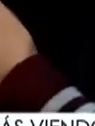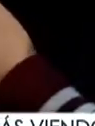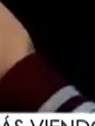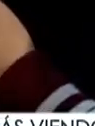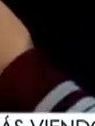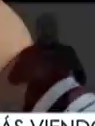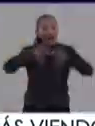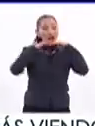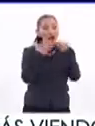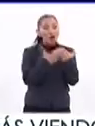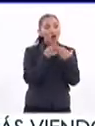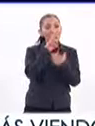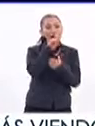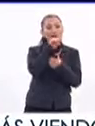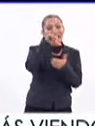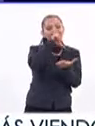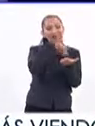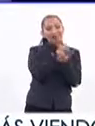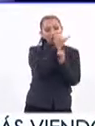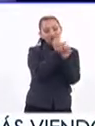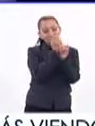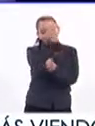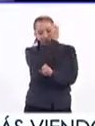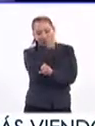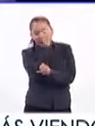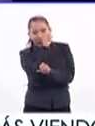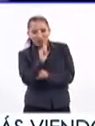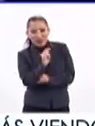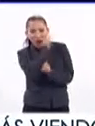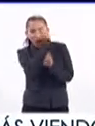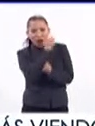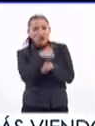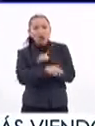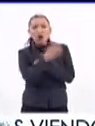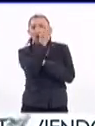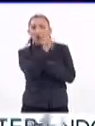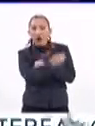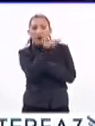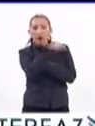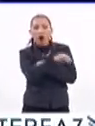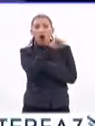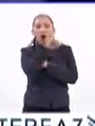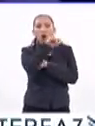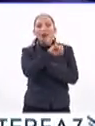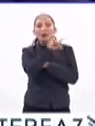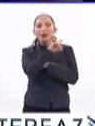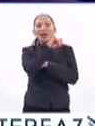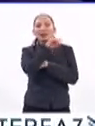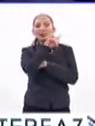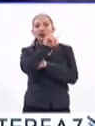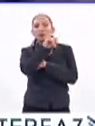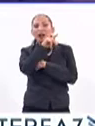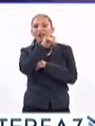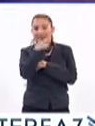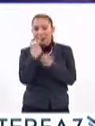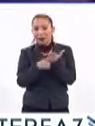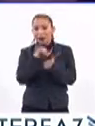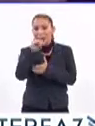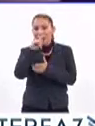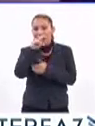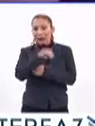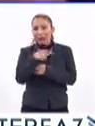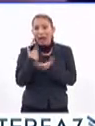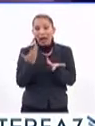El club de robótica del Centro de Estudios Científicos y Tecnológicos número 9, Juan de Dios Batis, del Instituto Politécnico